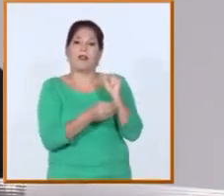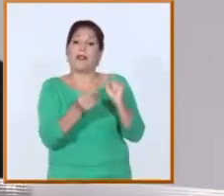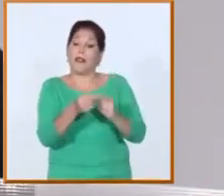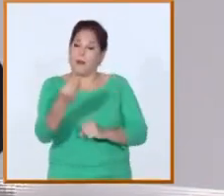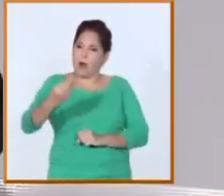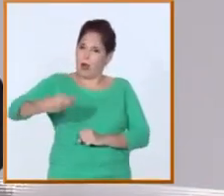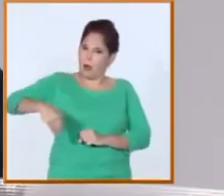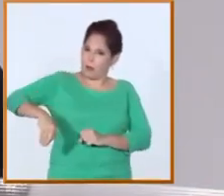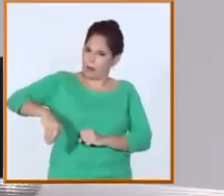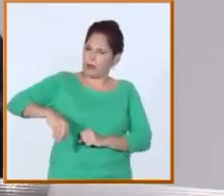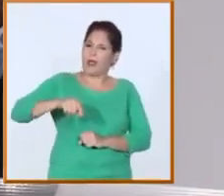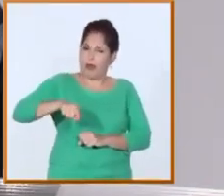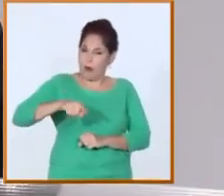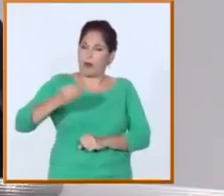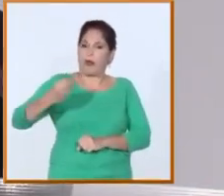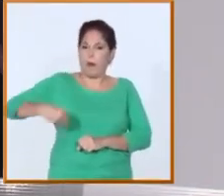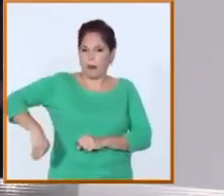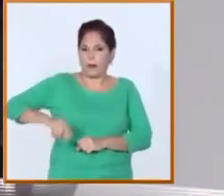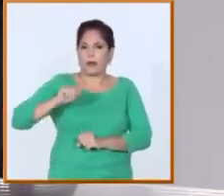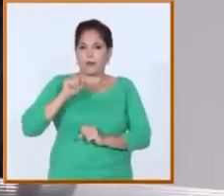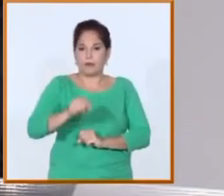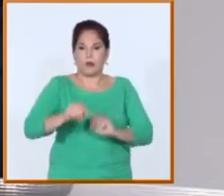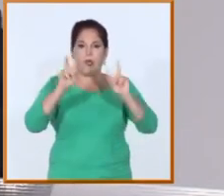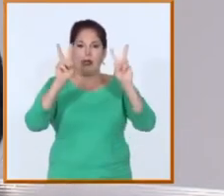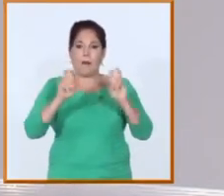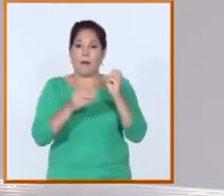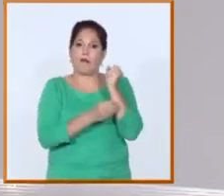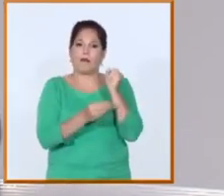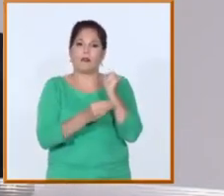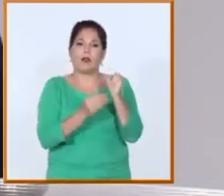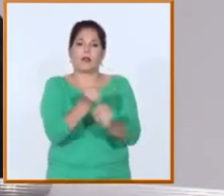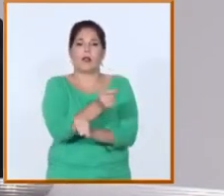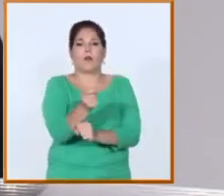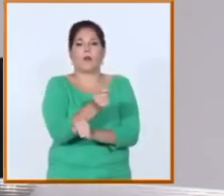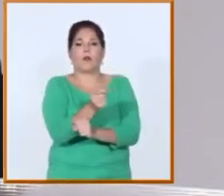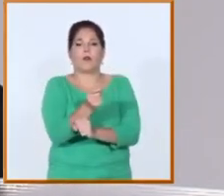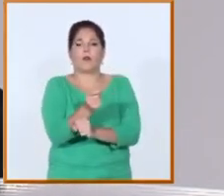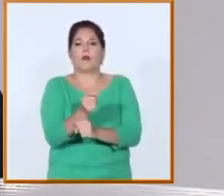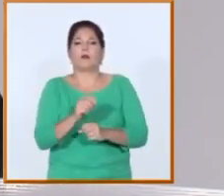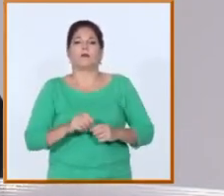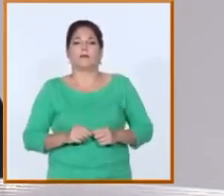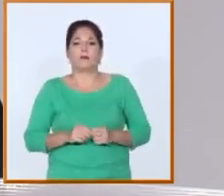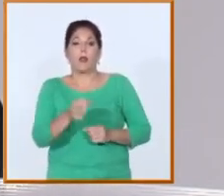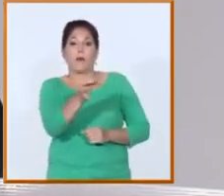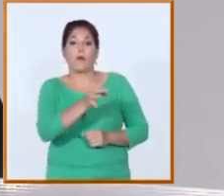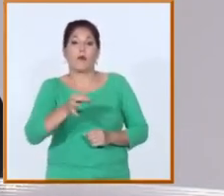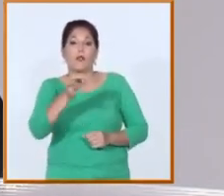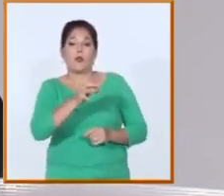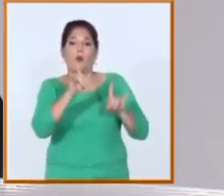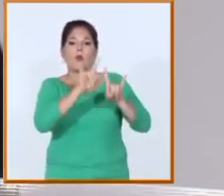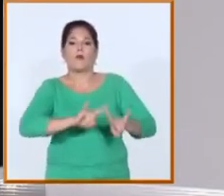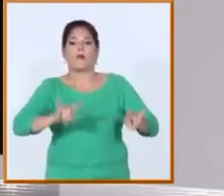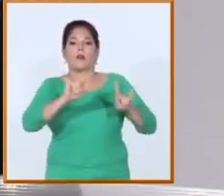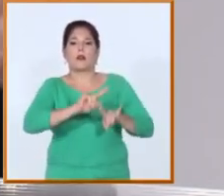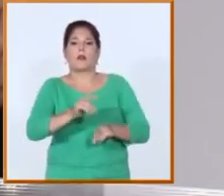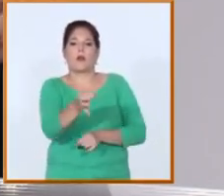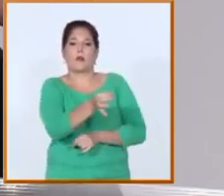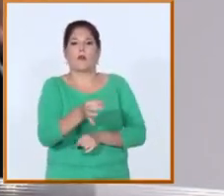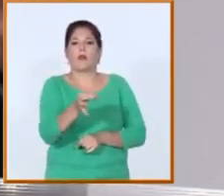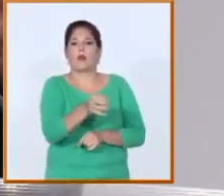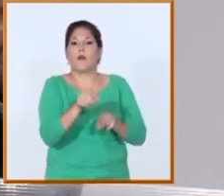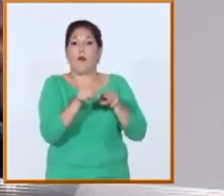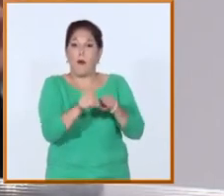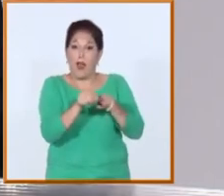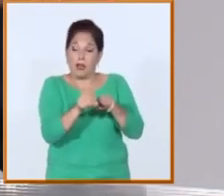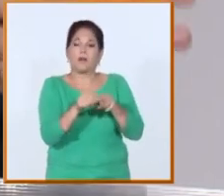aprovechar y estamos también dándole seguimiento a ese tema para fortalecer los CUN se llevó a la última sesión ordinaria de la asamblea la situación de los